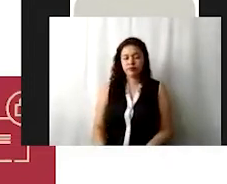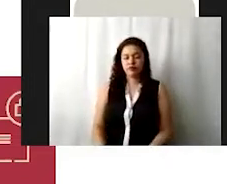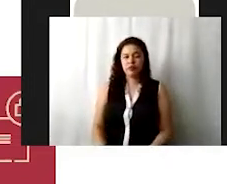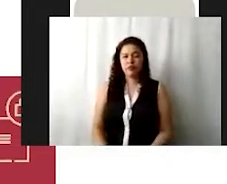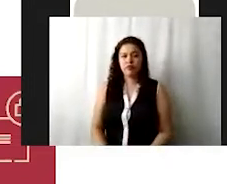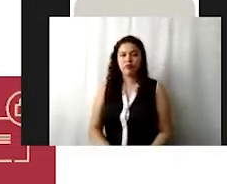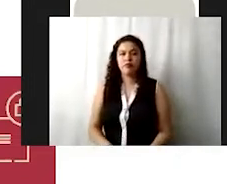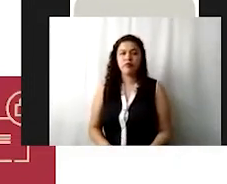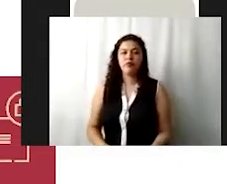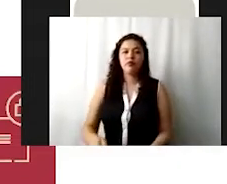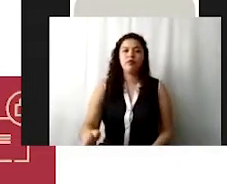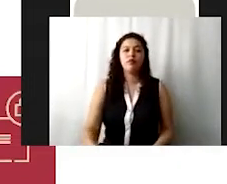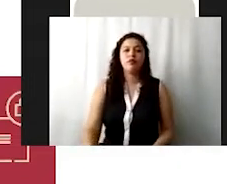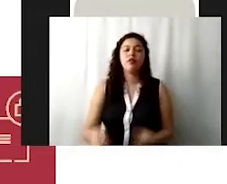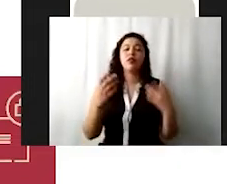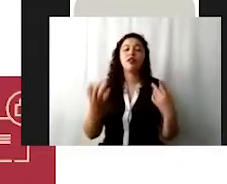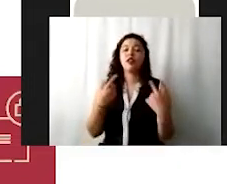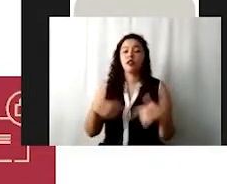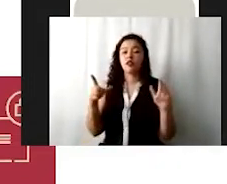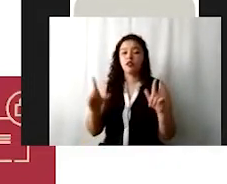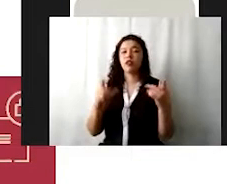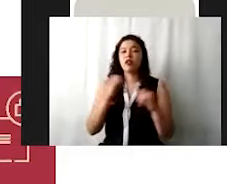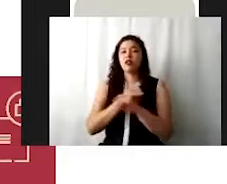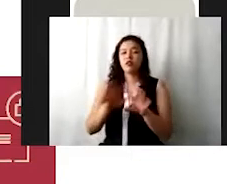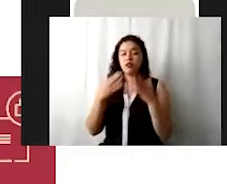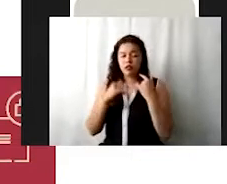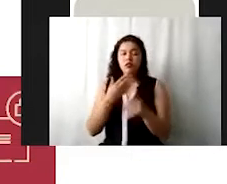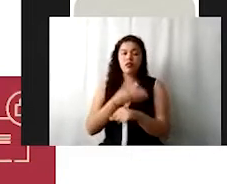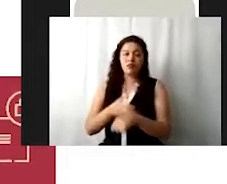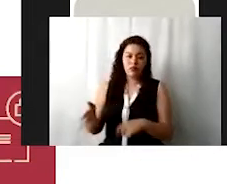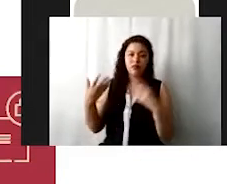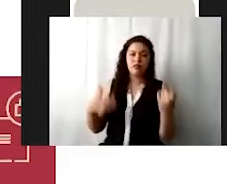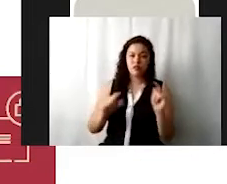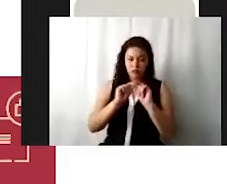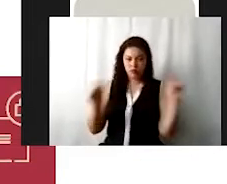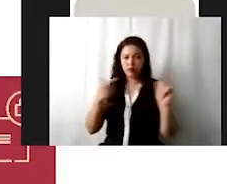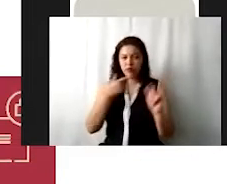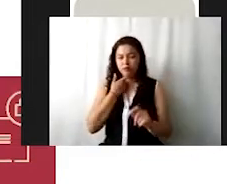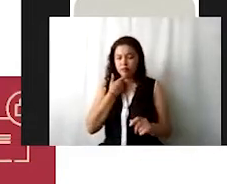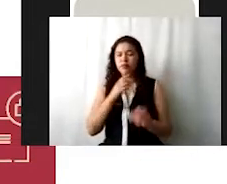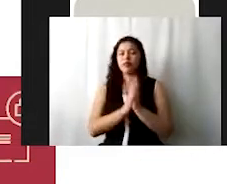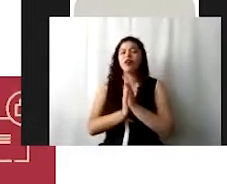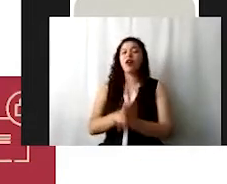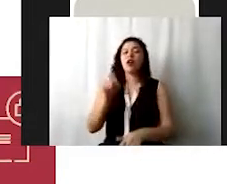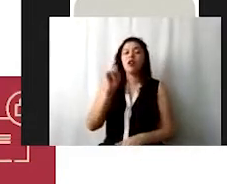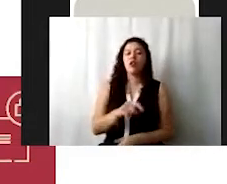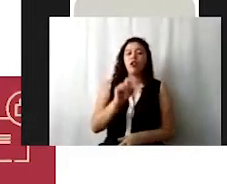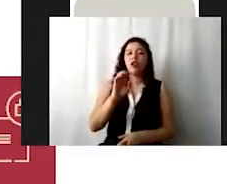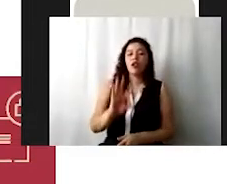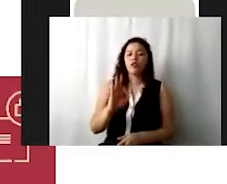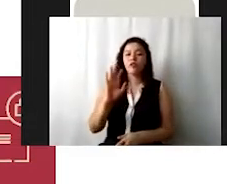pantallas de cuentas aparecieran sin información o en blanco o con una leyenda en inglés, pulse la tecla F5.